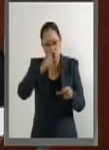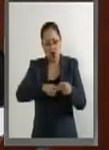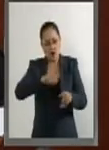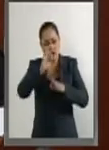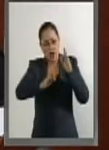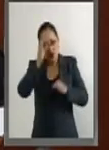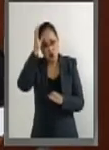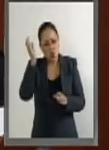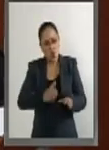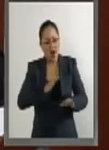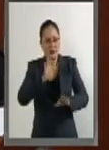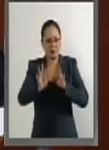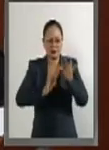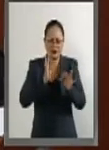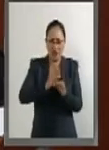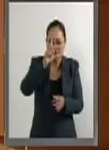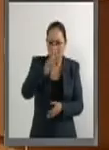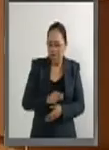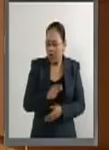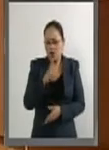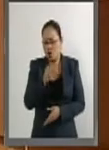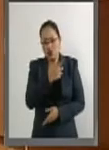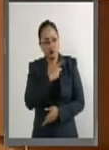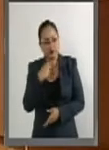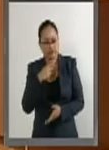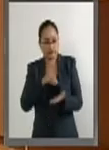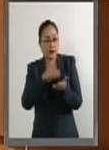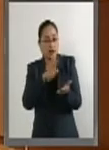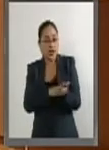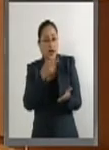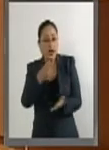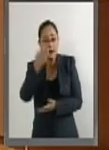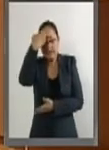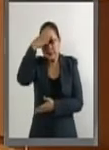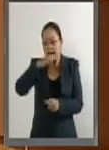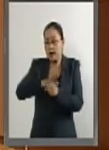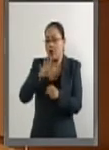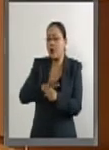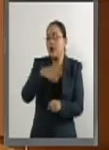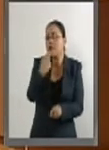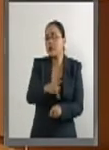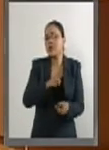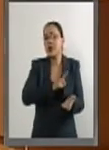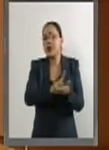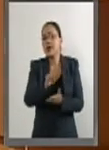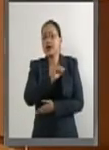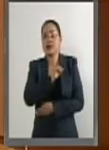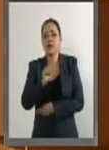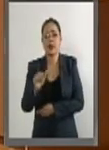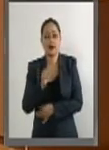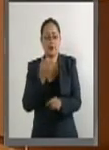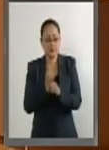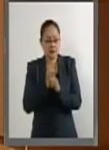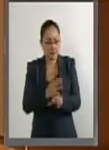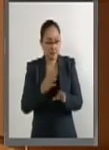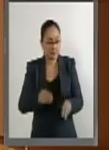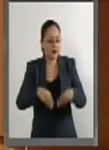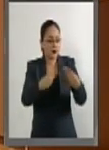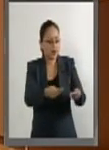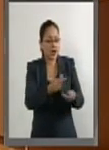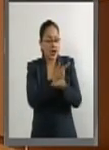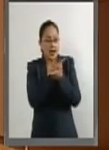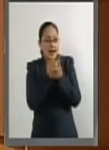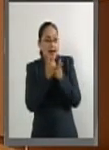crueles, inhumanos o degradantes. Se trata de una experiencia que pasa por el derecho a la información, a vivir